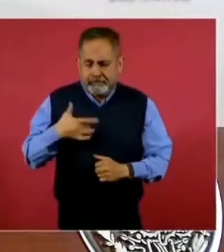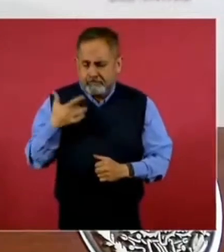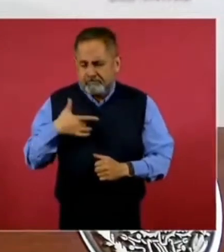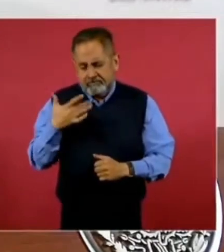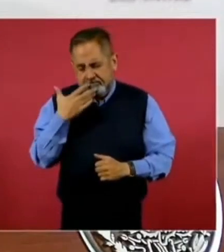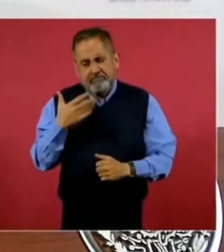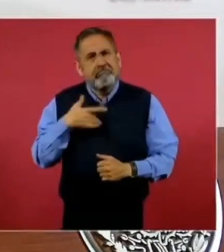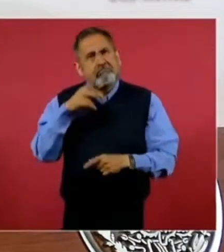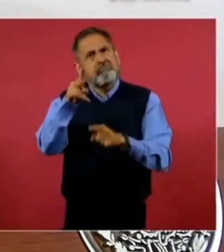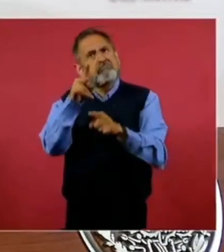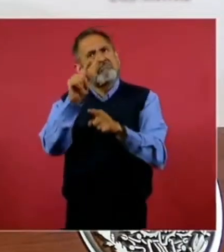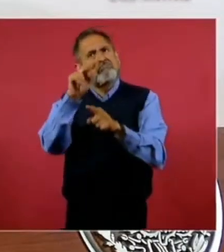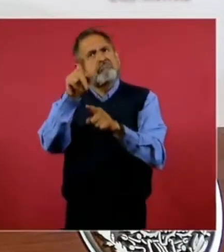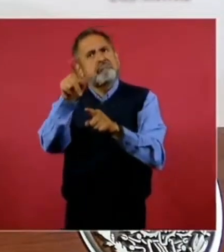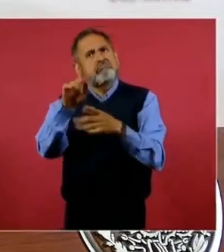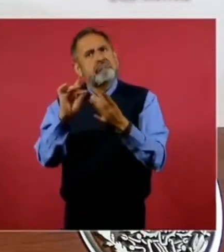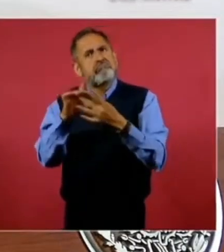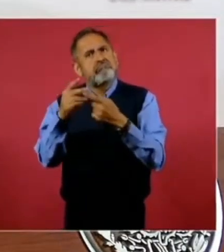bien.